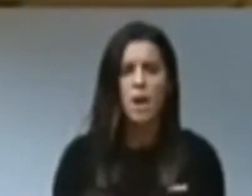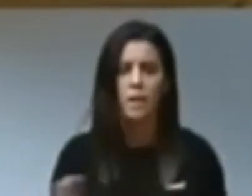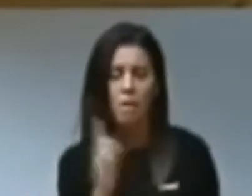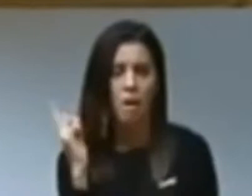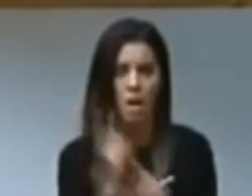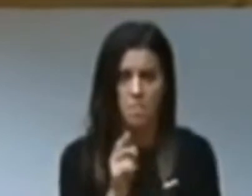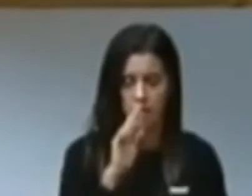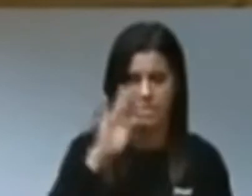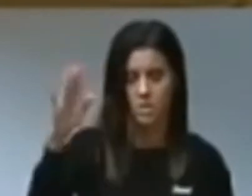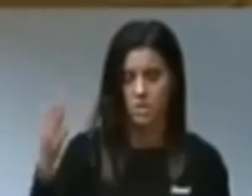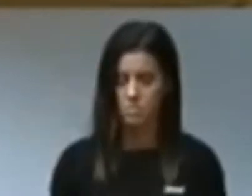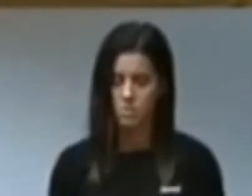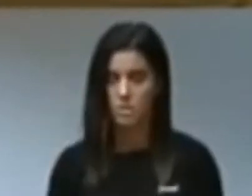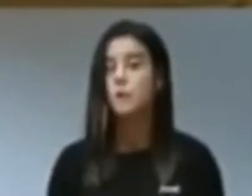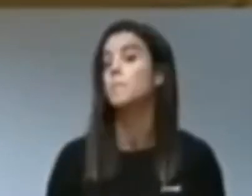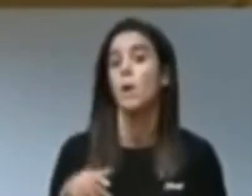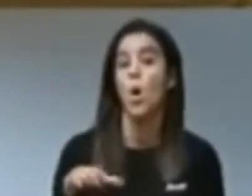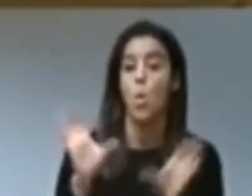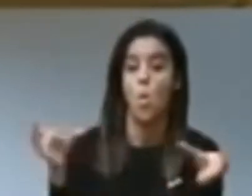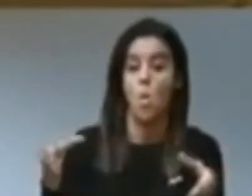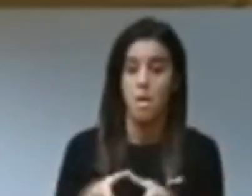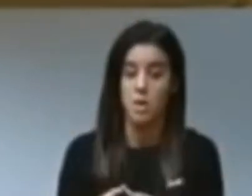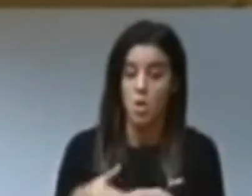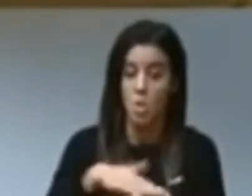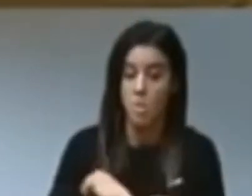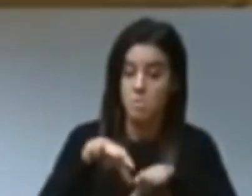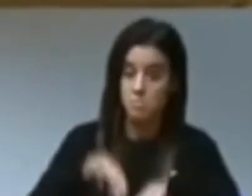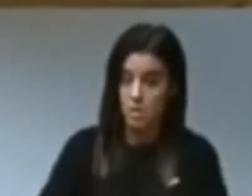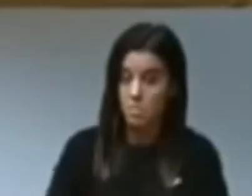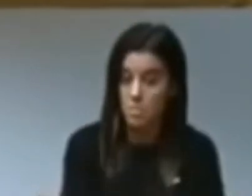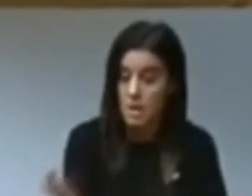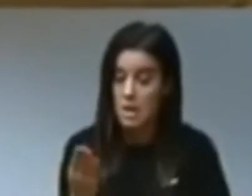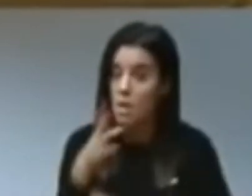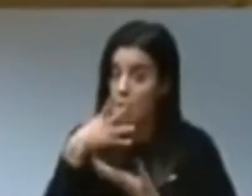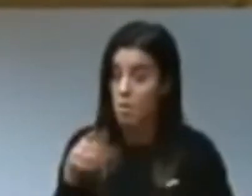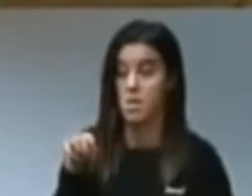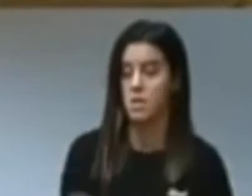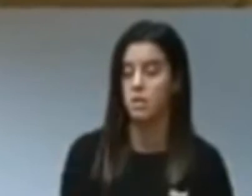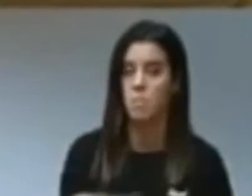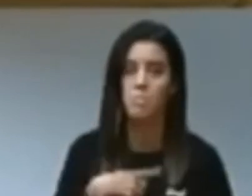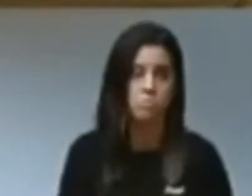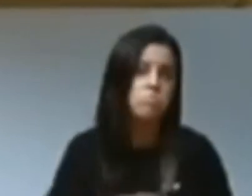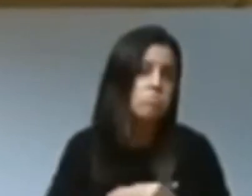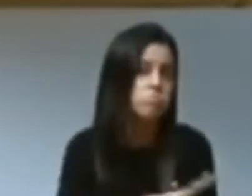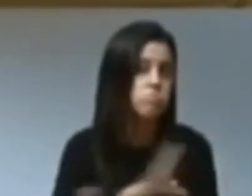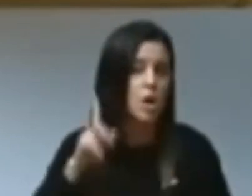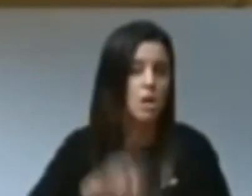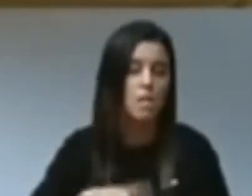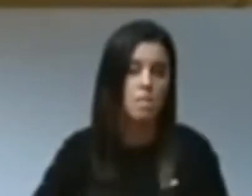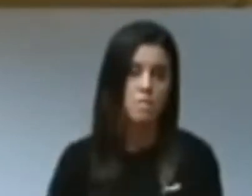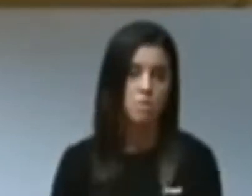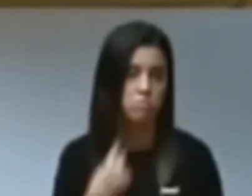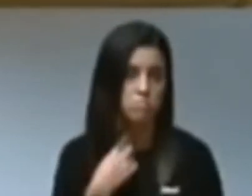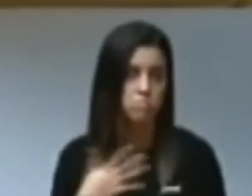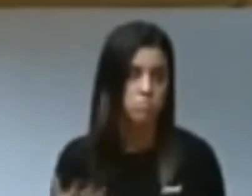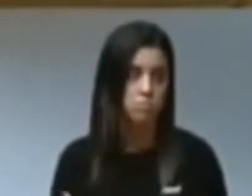al antifascismo. Miren, que un gobierno, que un partido que está gobernando presente ahora, esto nos parece lamentable,